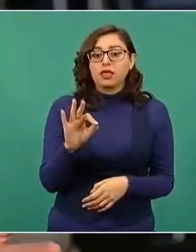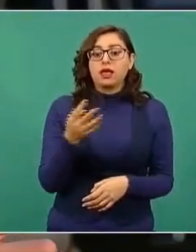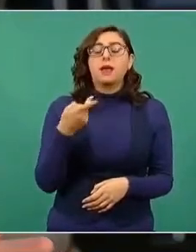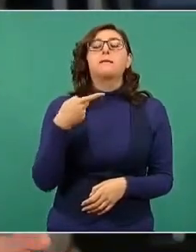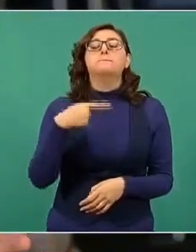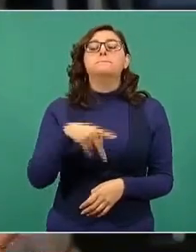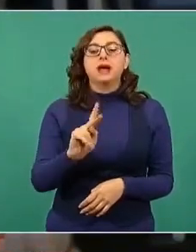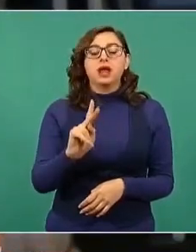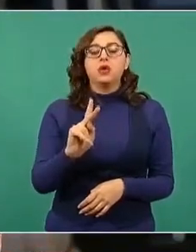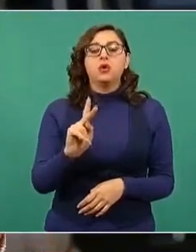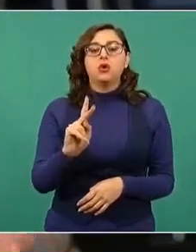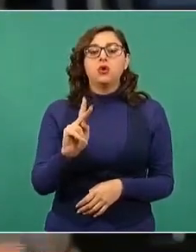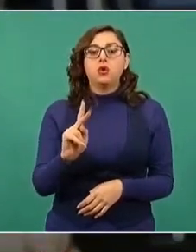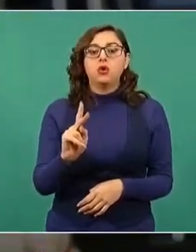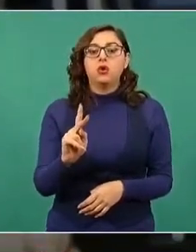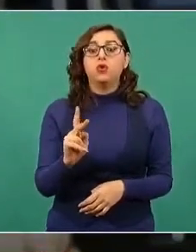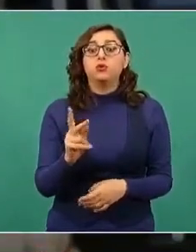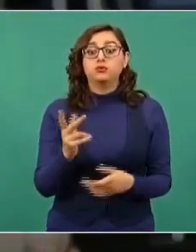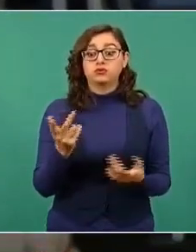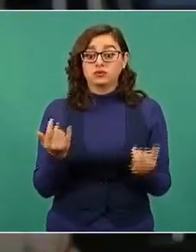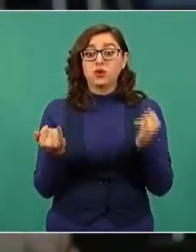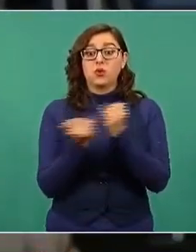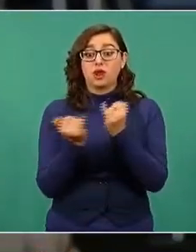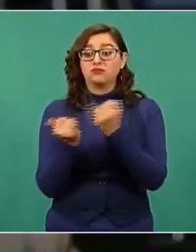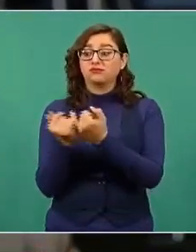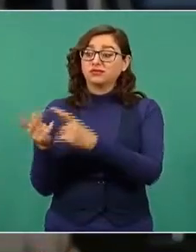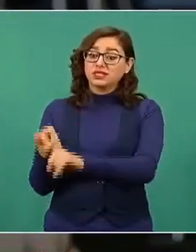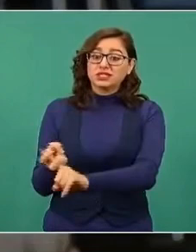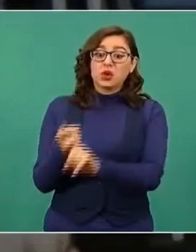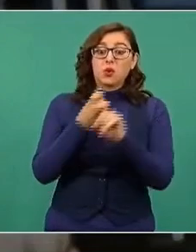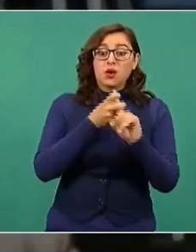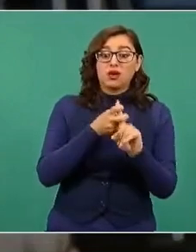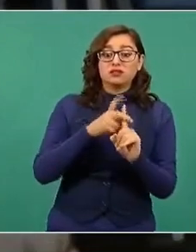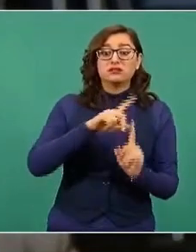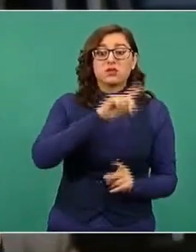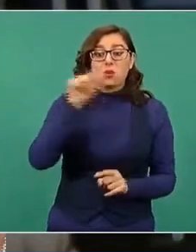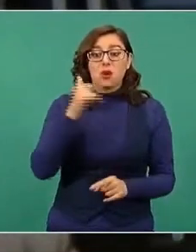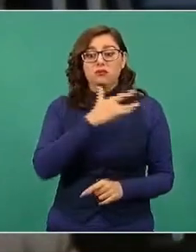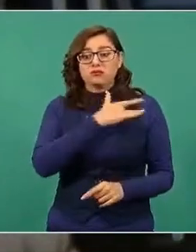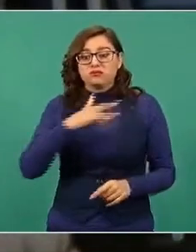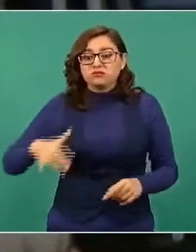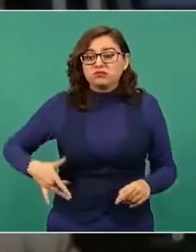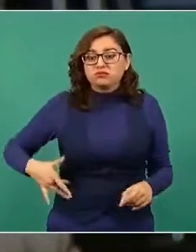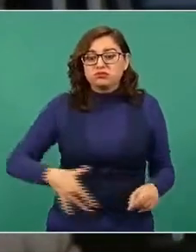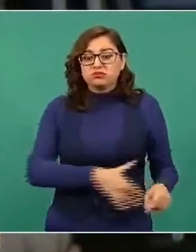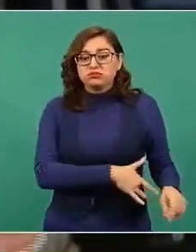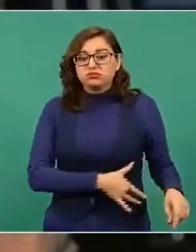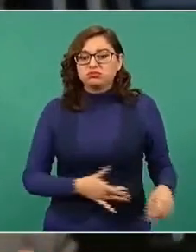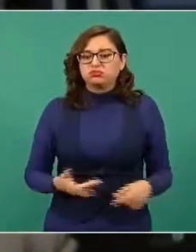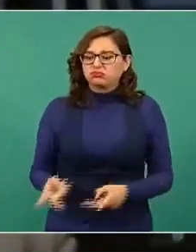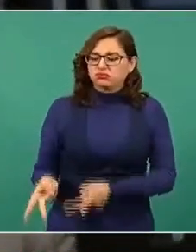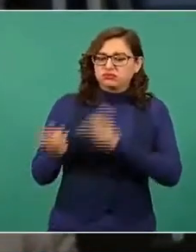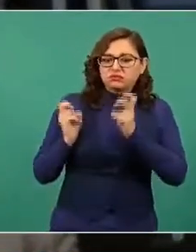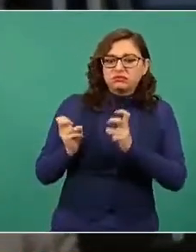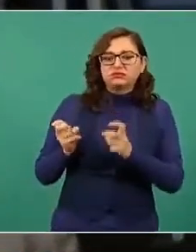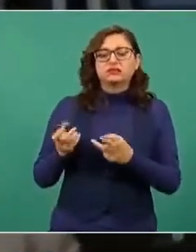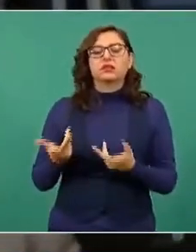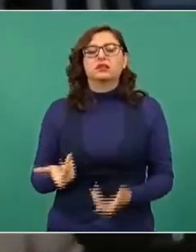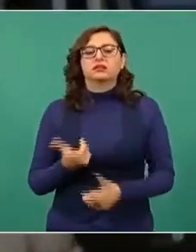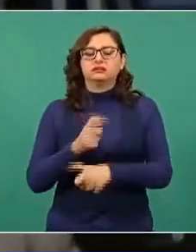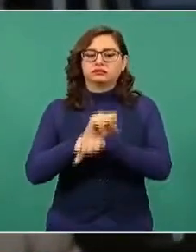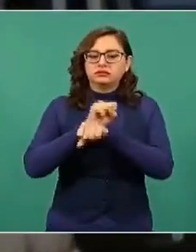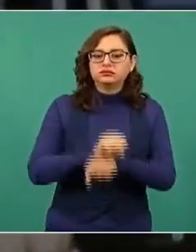al tráfico de órganos, al trata de personas, trata de infantes.